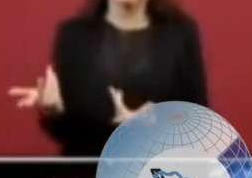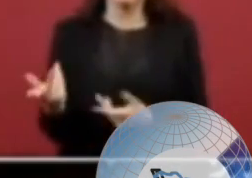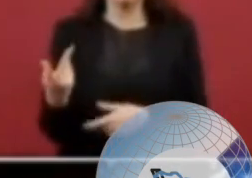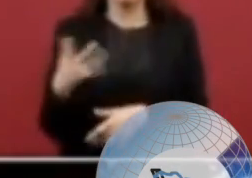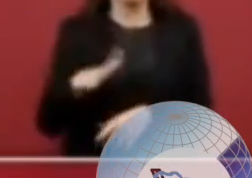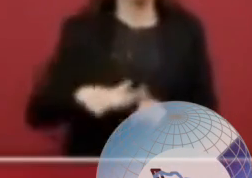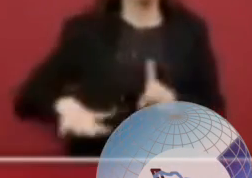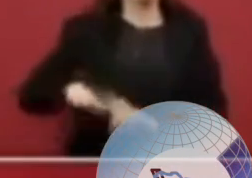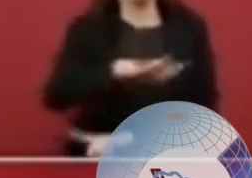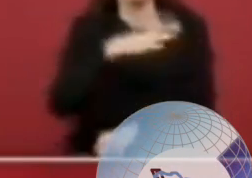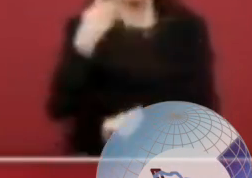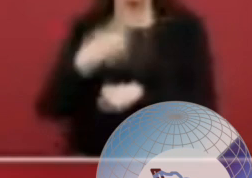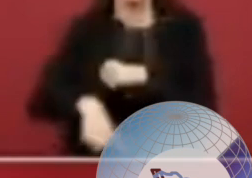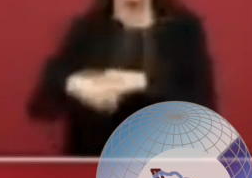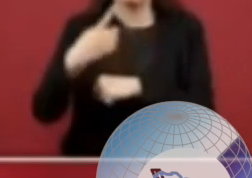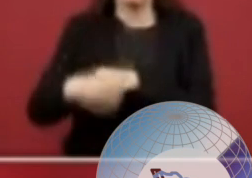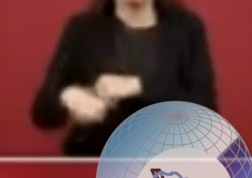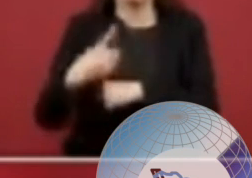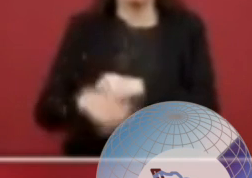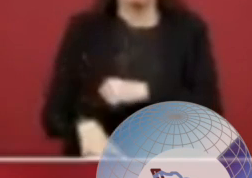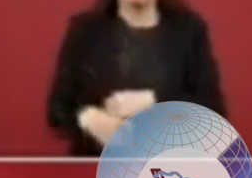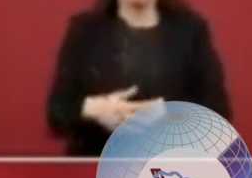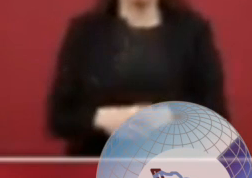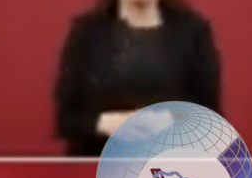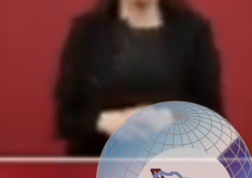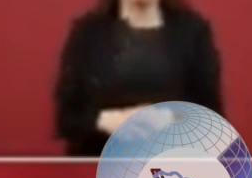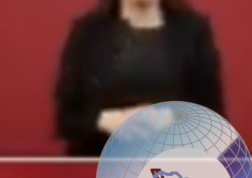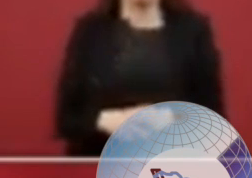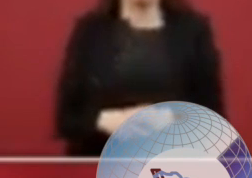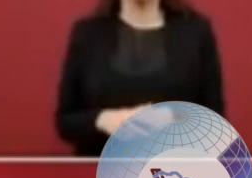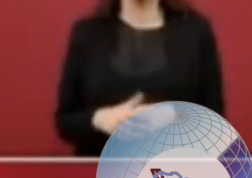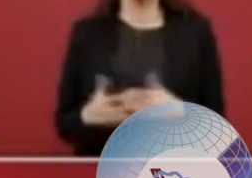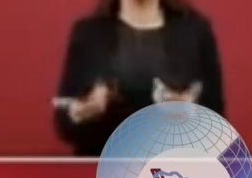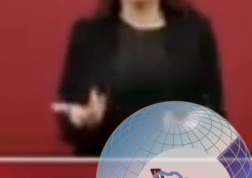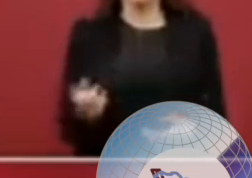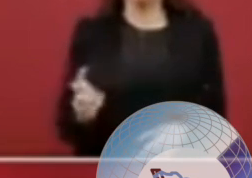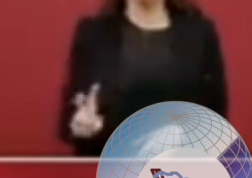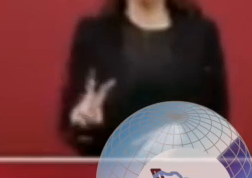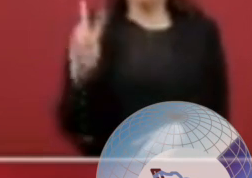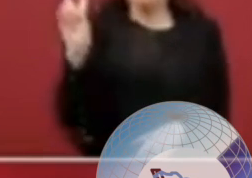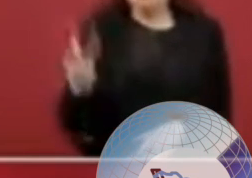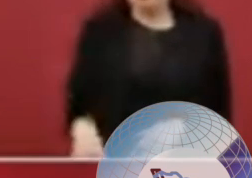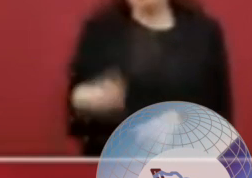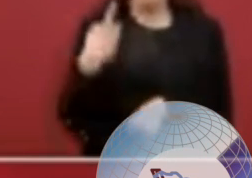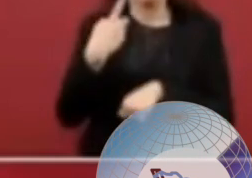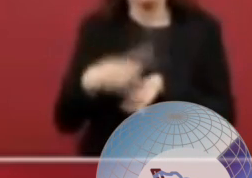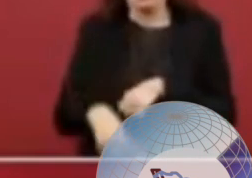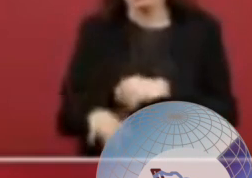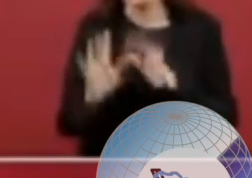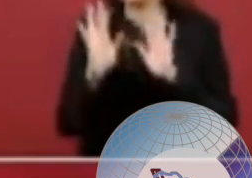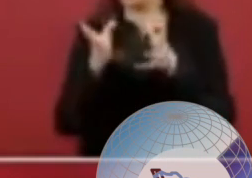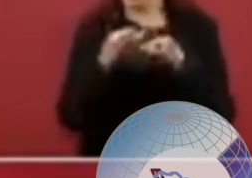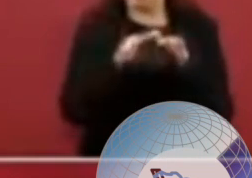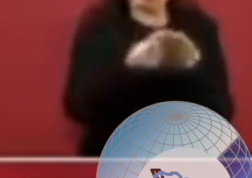daños? Que si bien es cierto, ya se repararon,